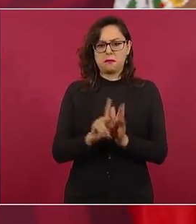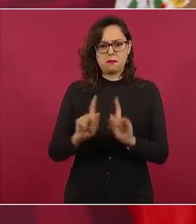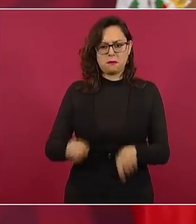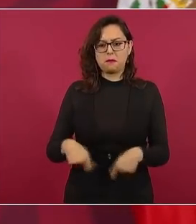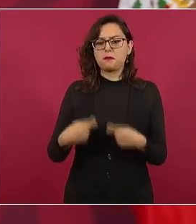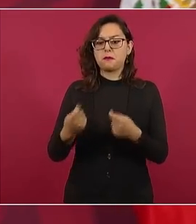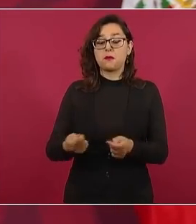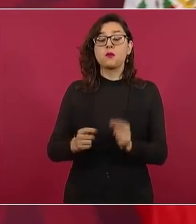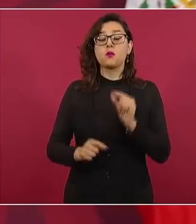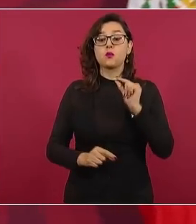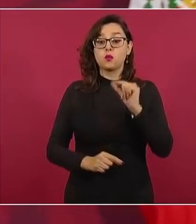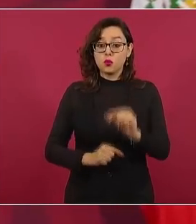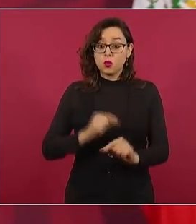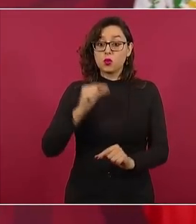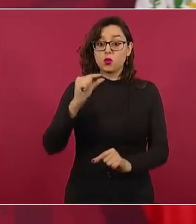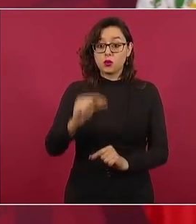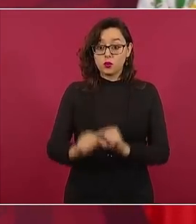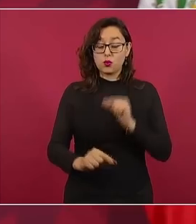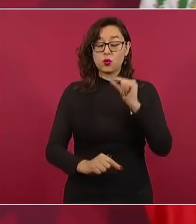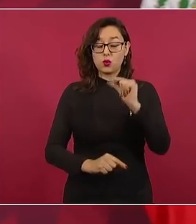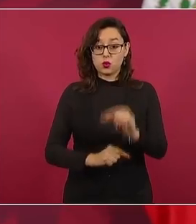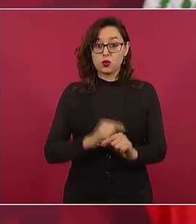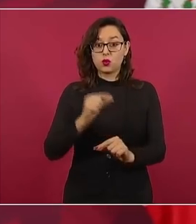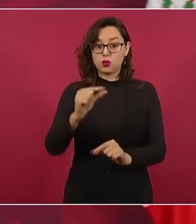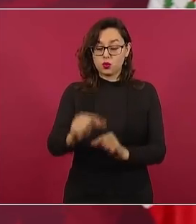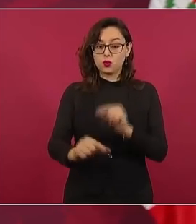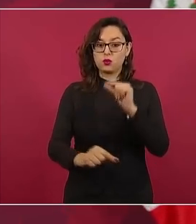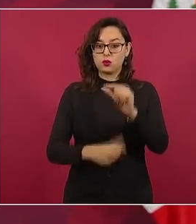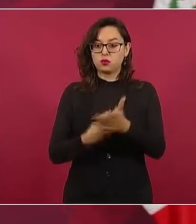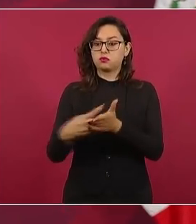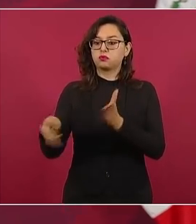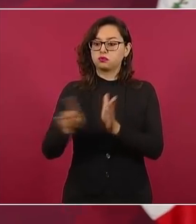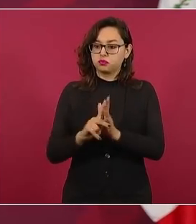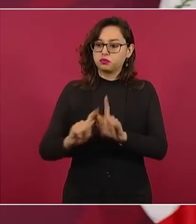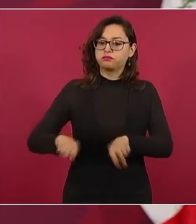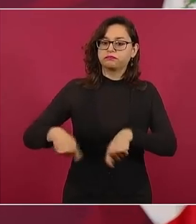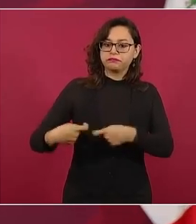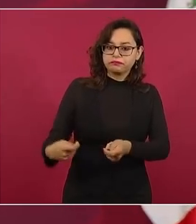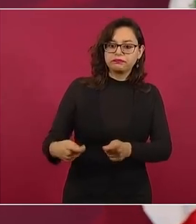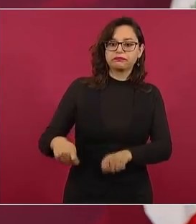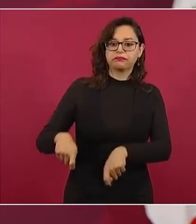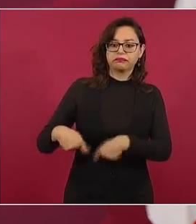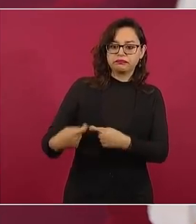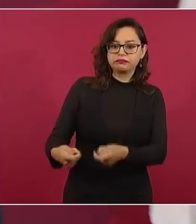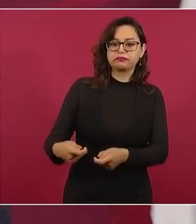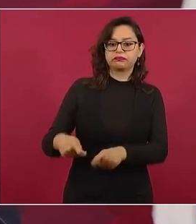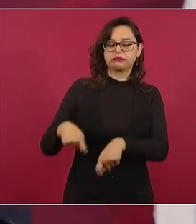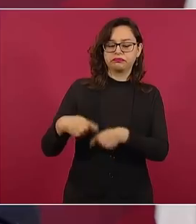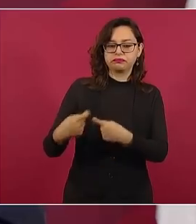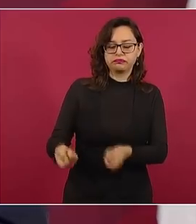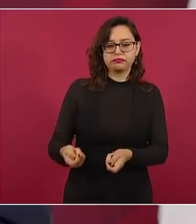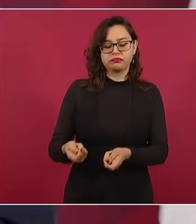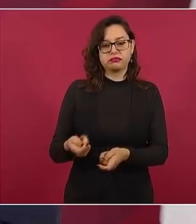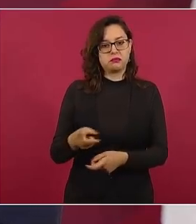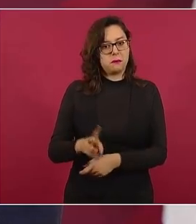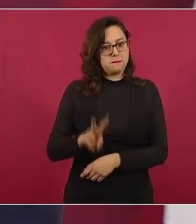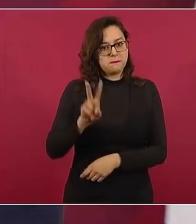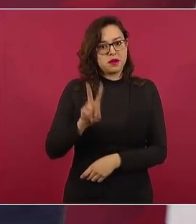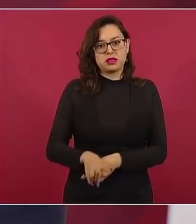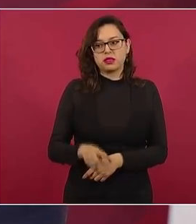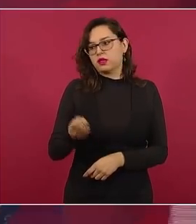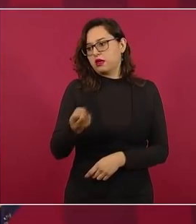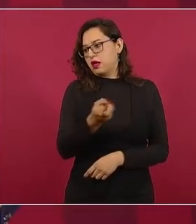gradualmente, de acuerdo a nuestras posibilidades. Y tenemos mucho que agradecerle a los